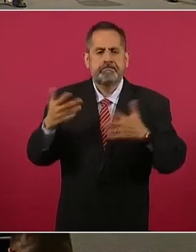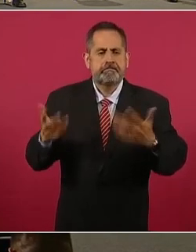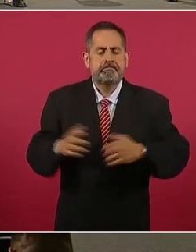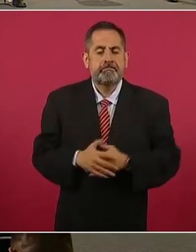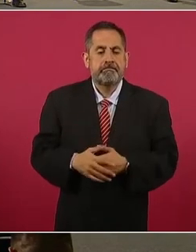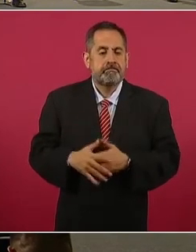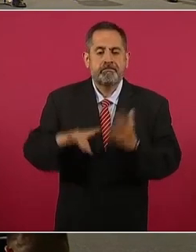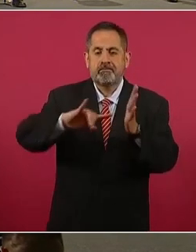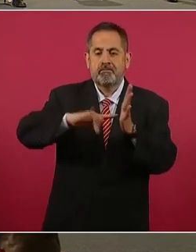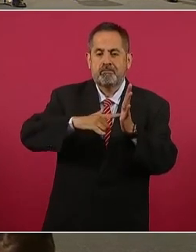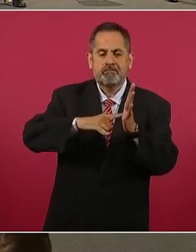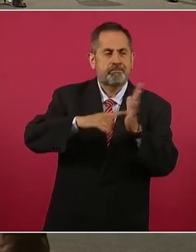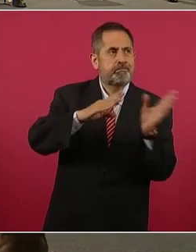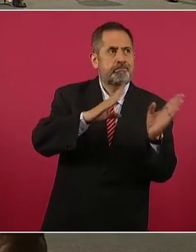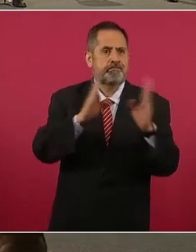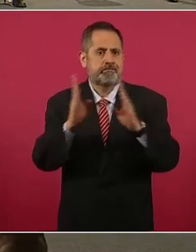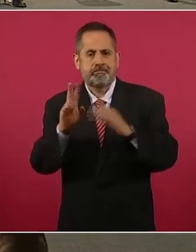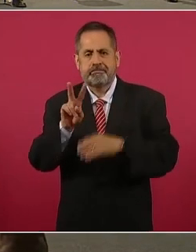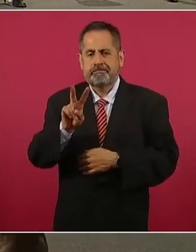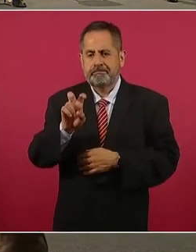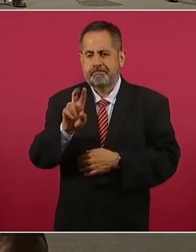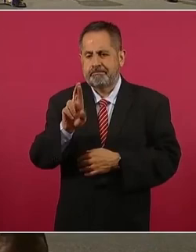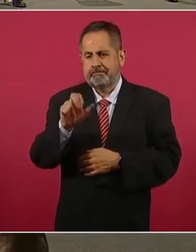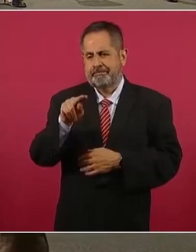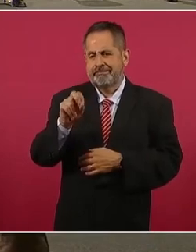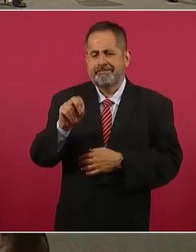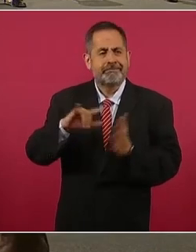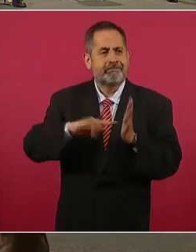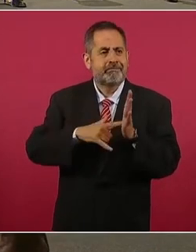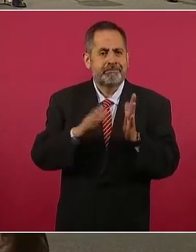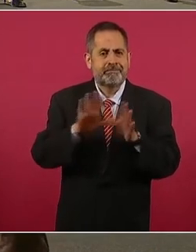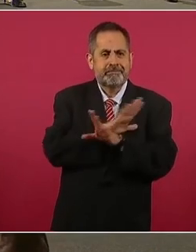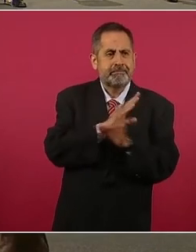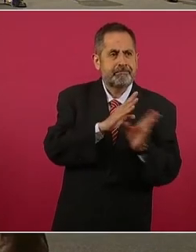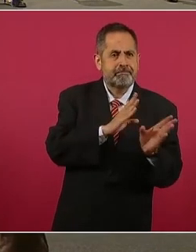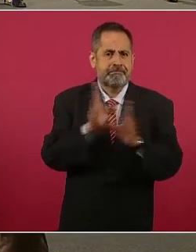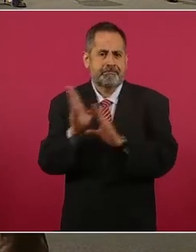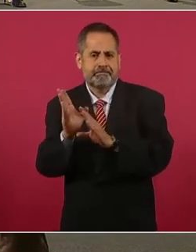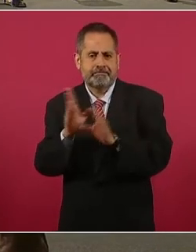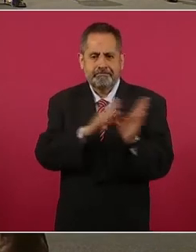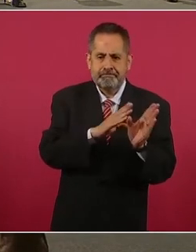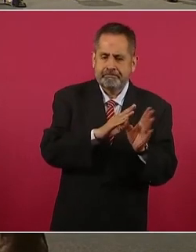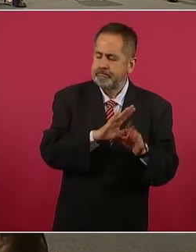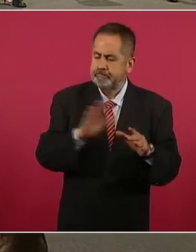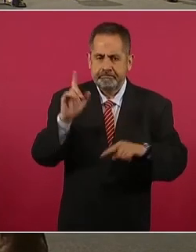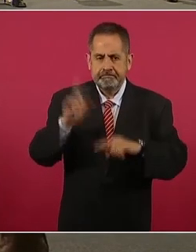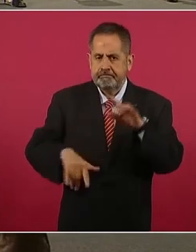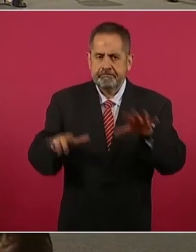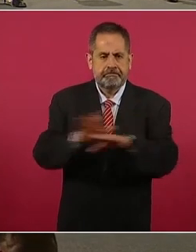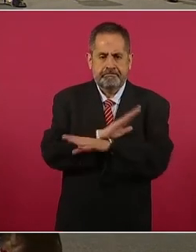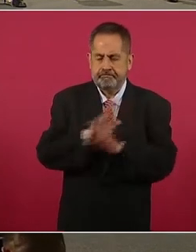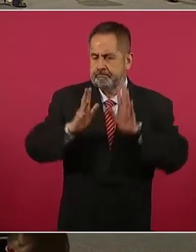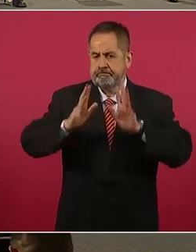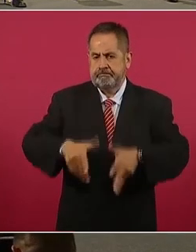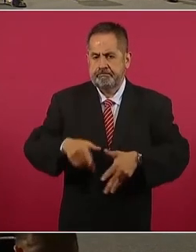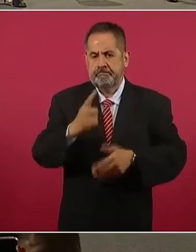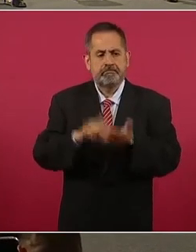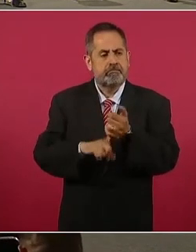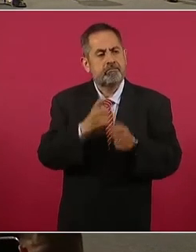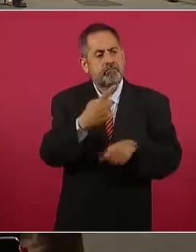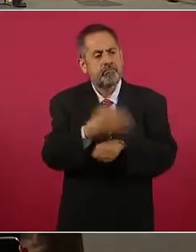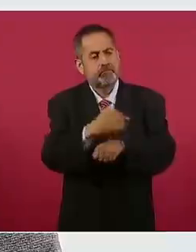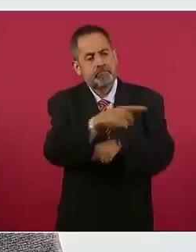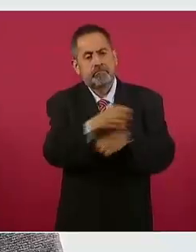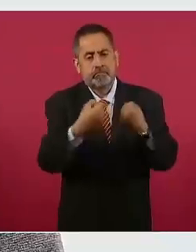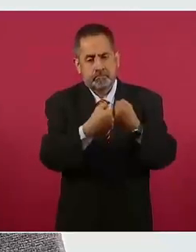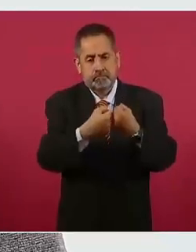horario de verano en el territorio nacional y establecer en forma excepcional un horario estacional en los municipios de